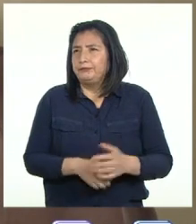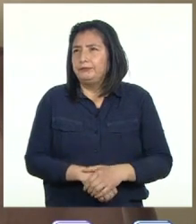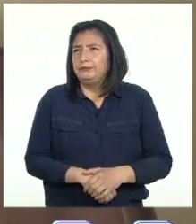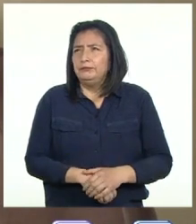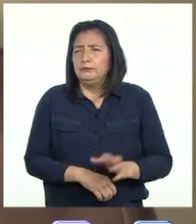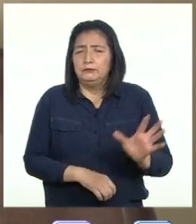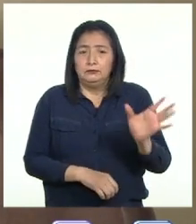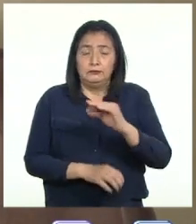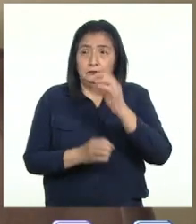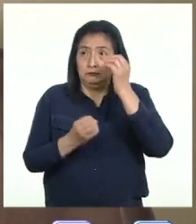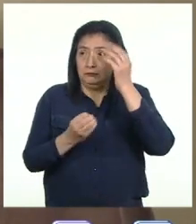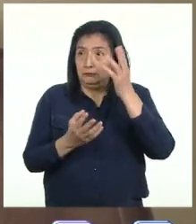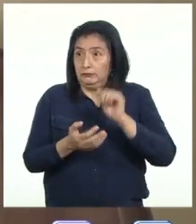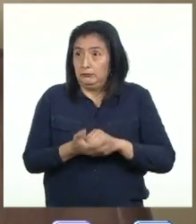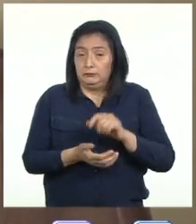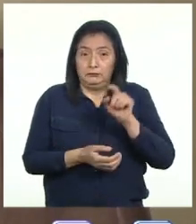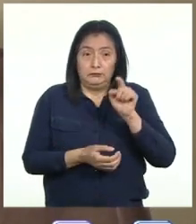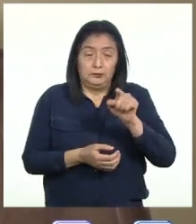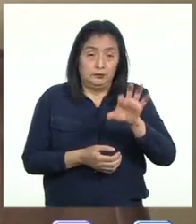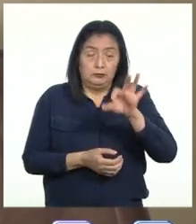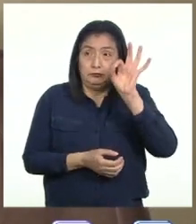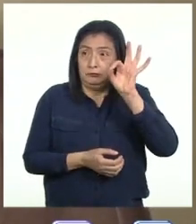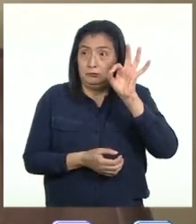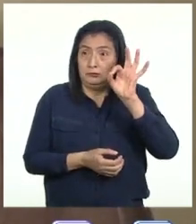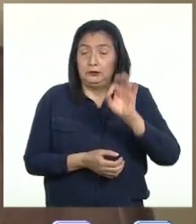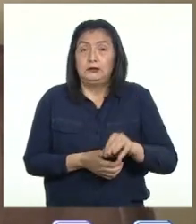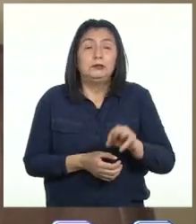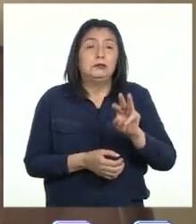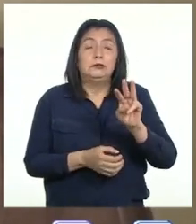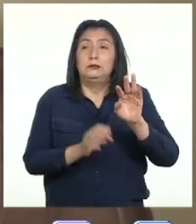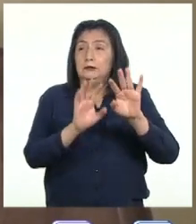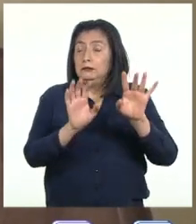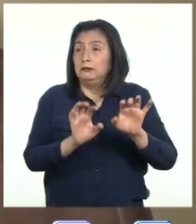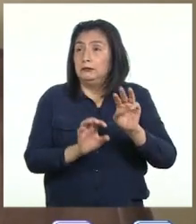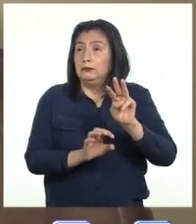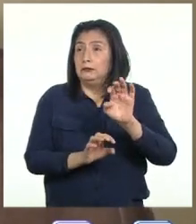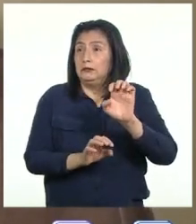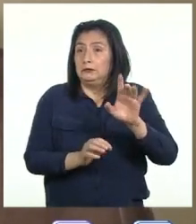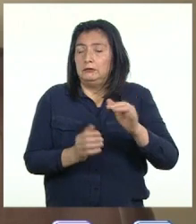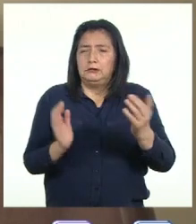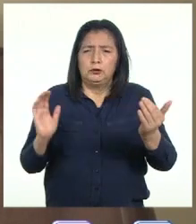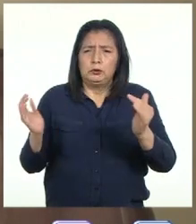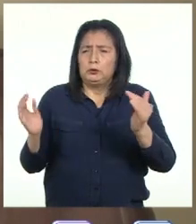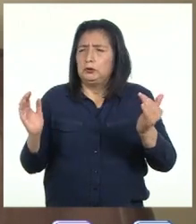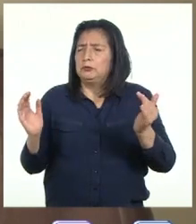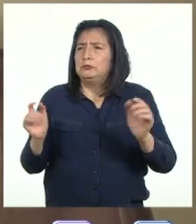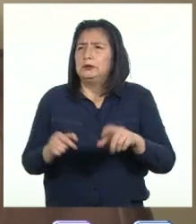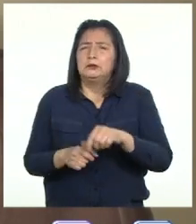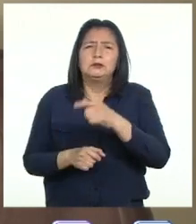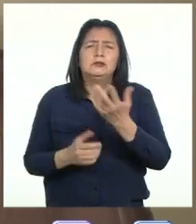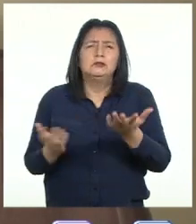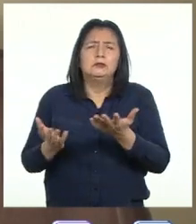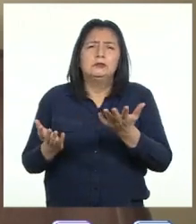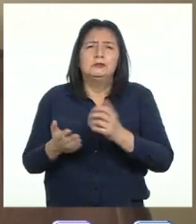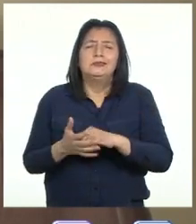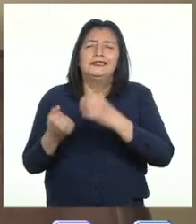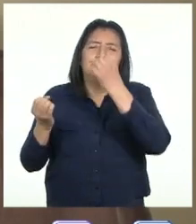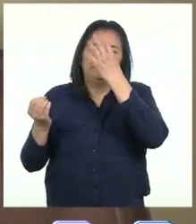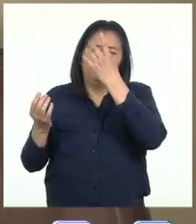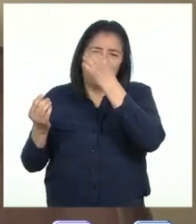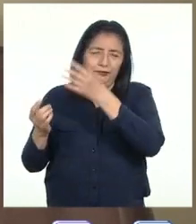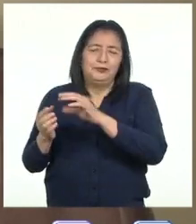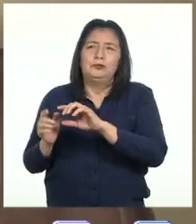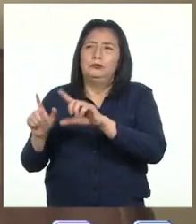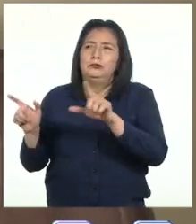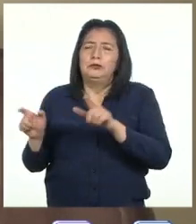Toda la información que ustedes pueden encontrar en la web Deberá ser contrastada en las fuentes de información